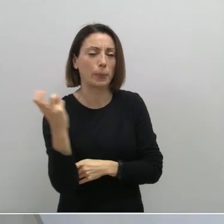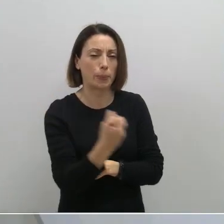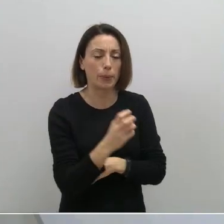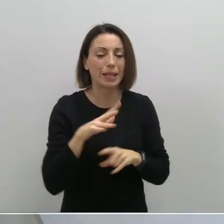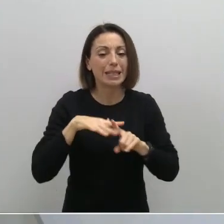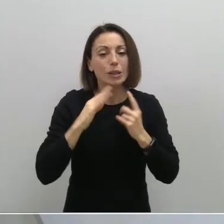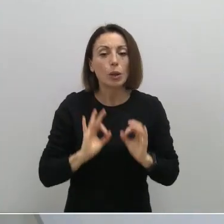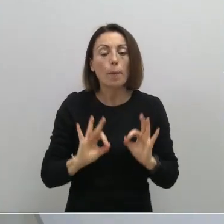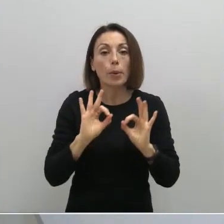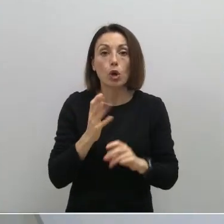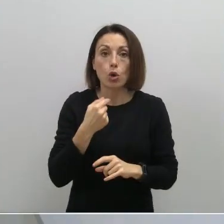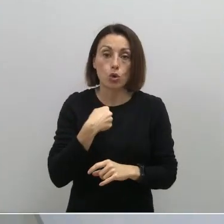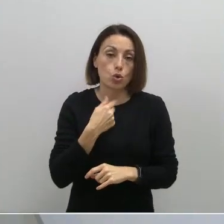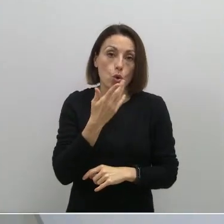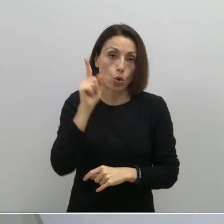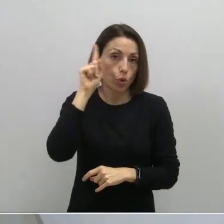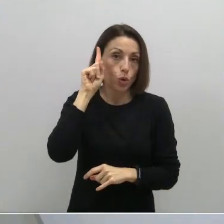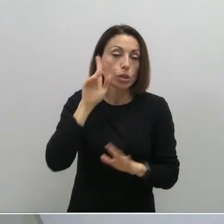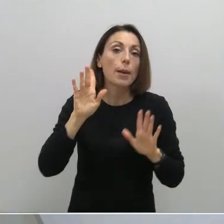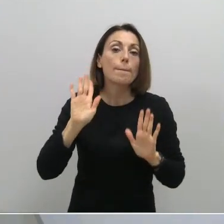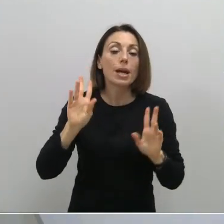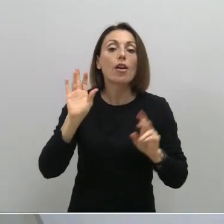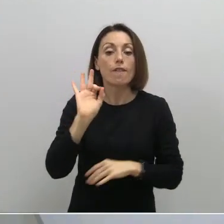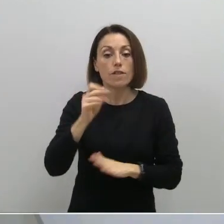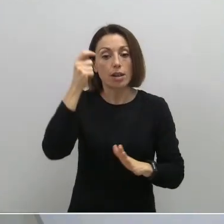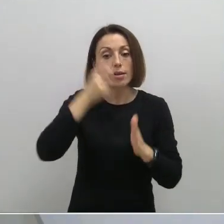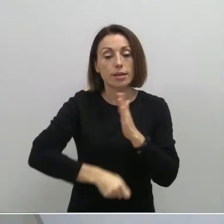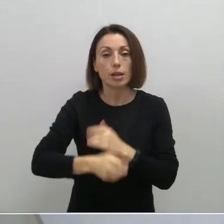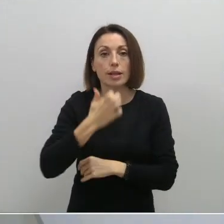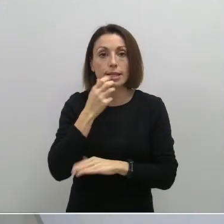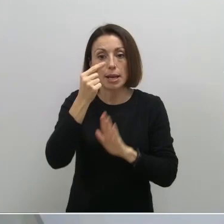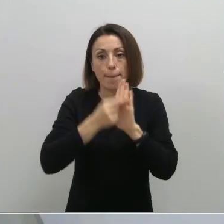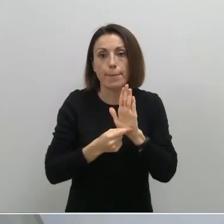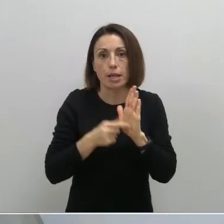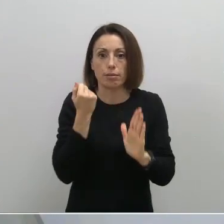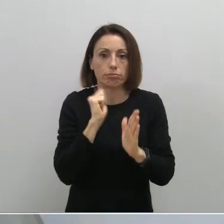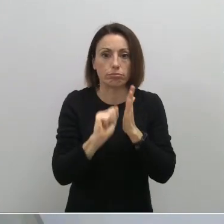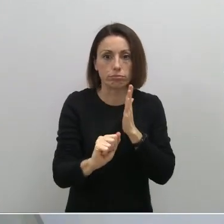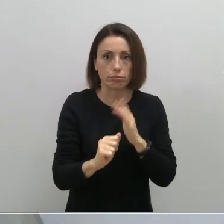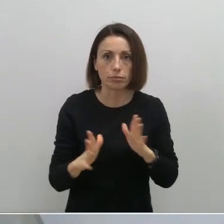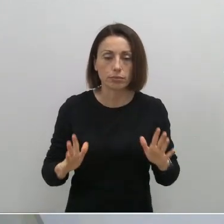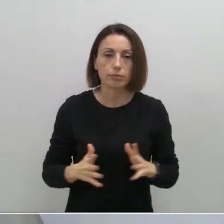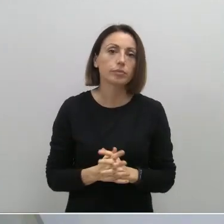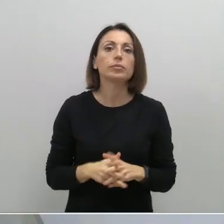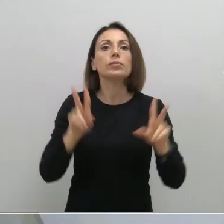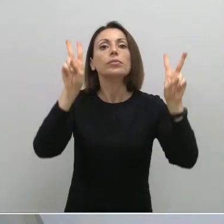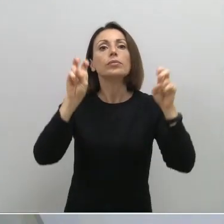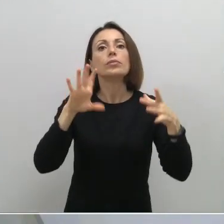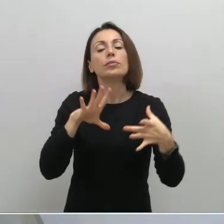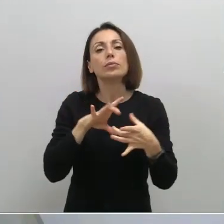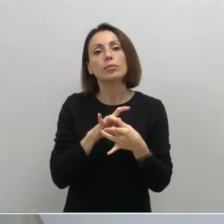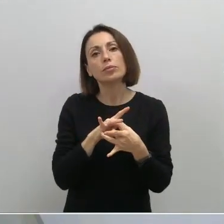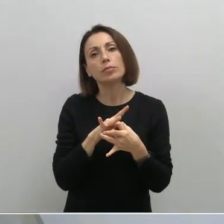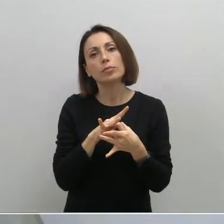casos concretos no conozco, pero sí que es verdad que son sancionables cualquiera de las medidas que se salta en la normativa. Respecto